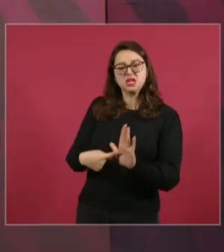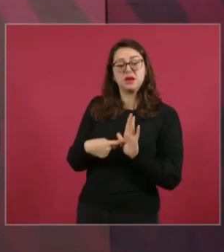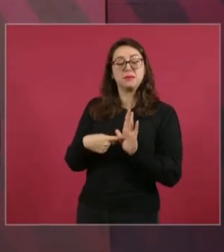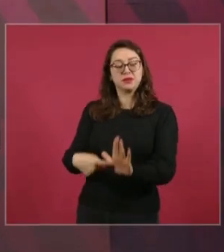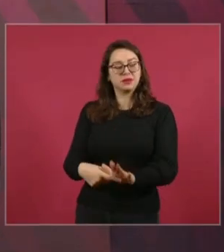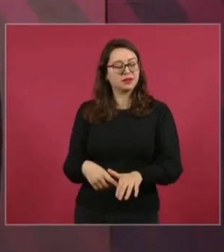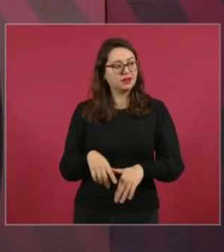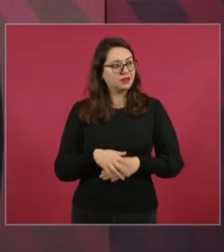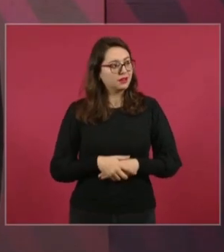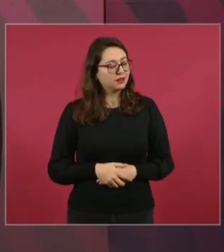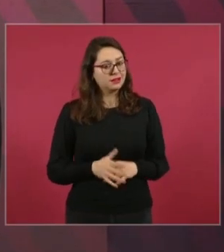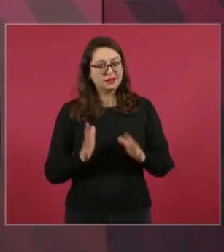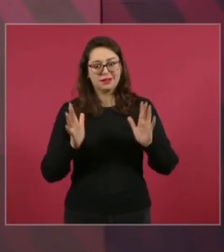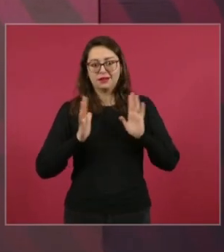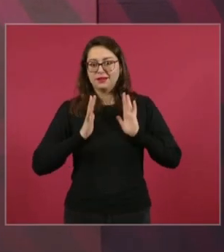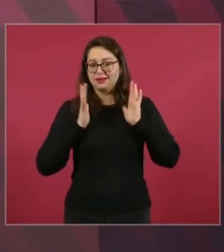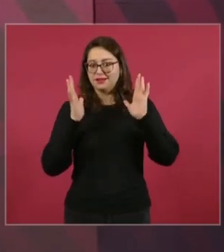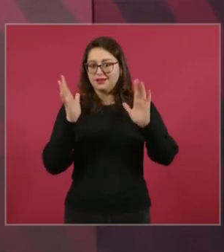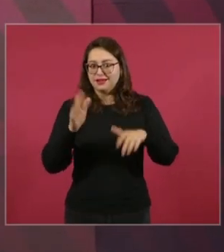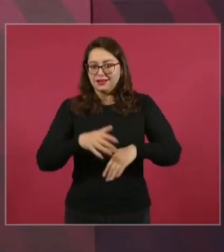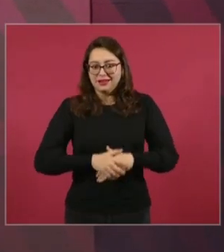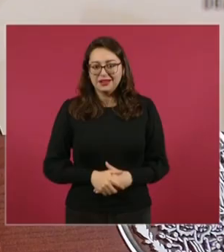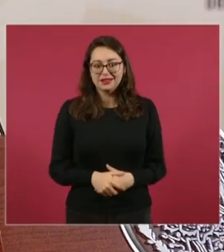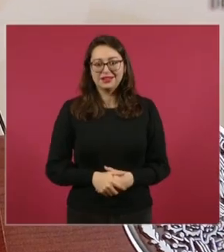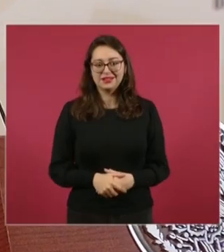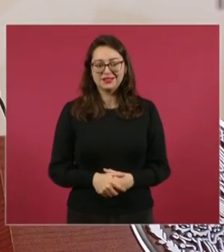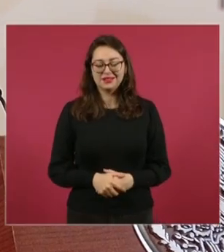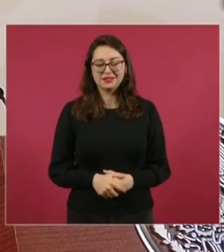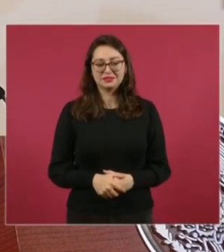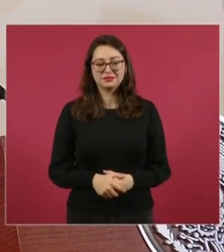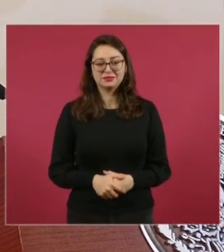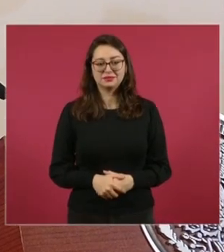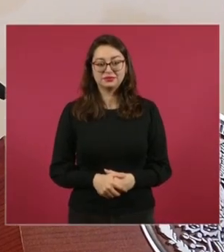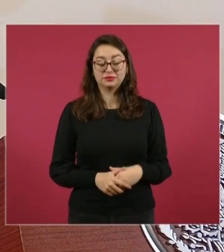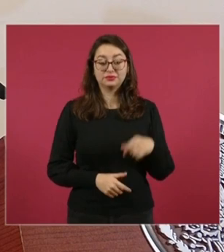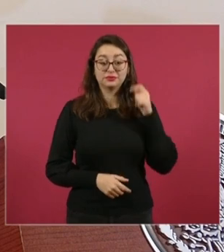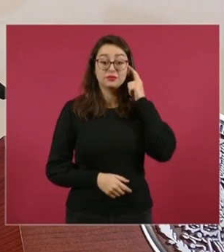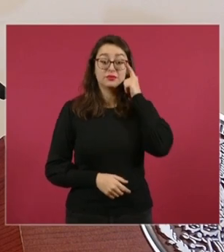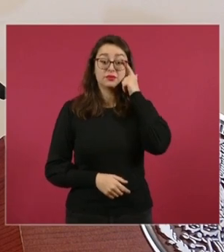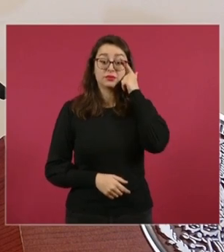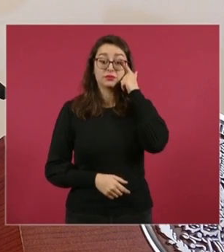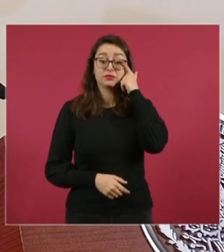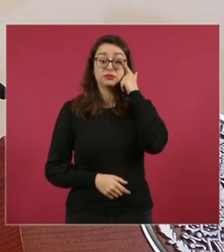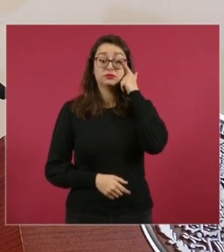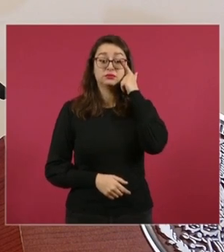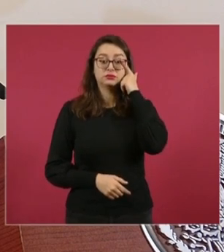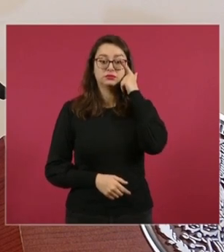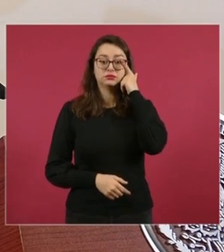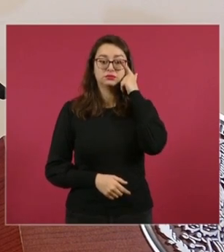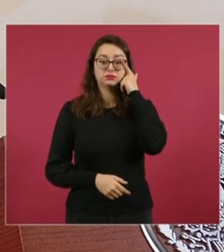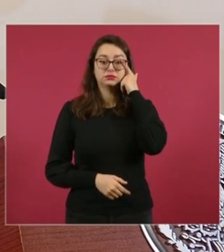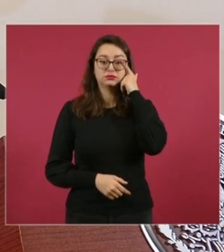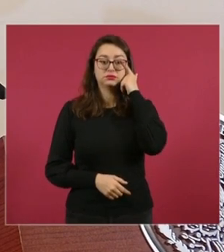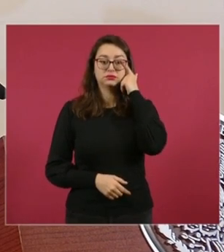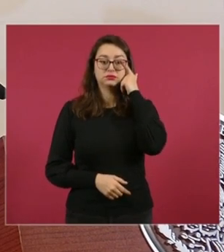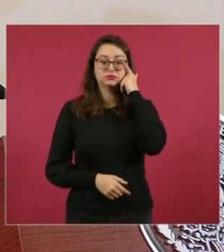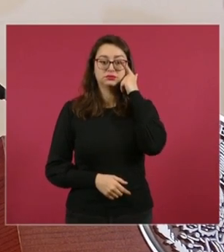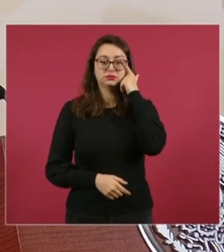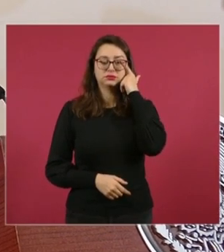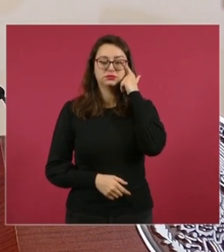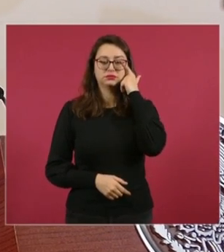Si bien, si aguantan un discurso de